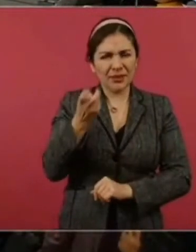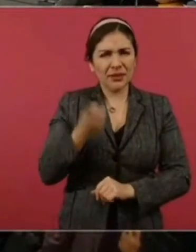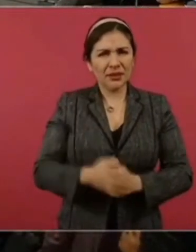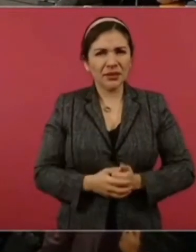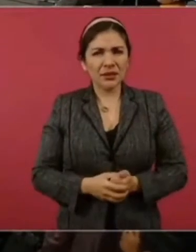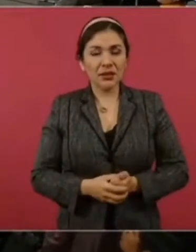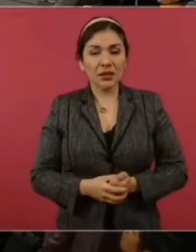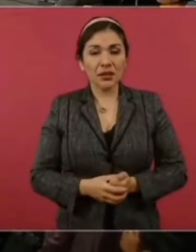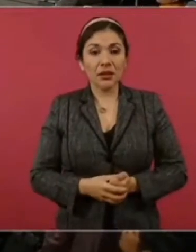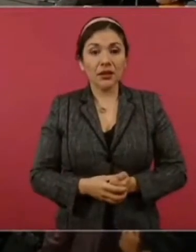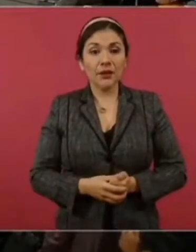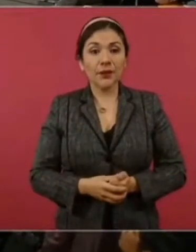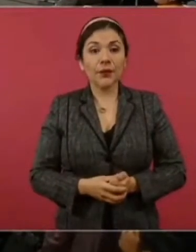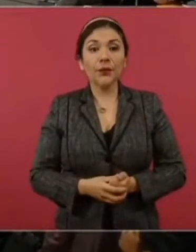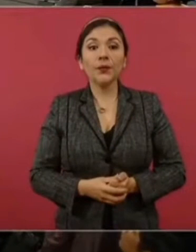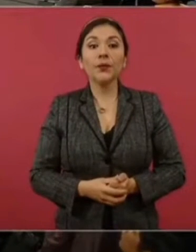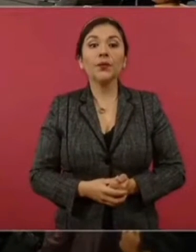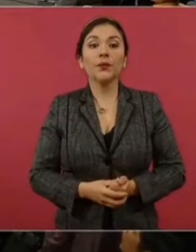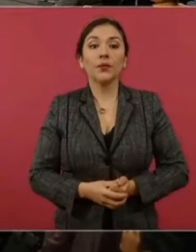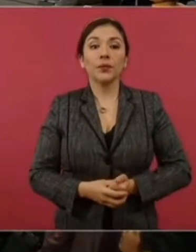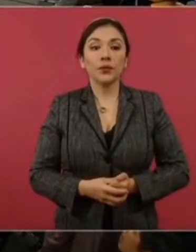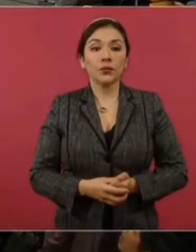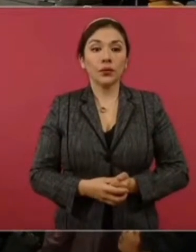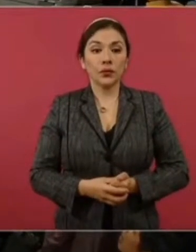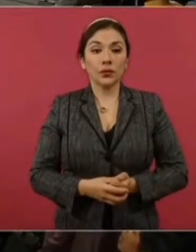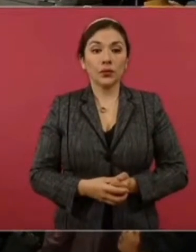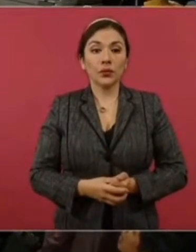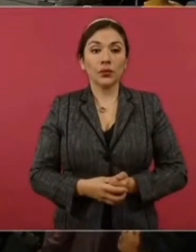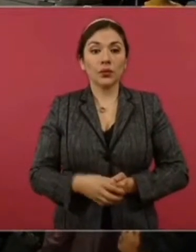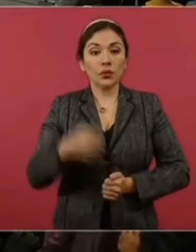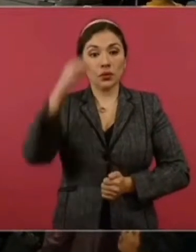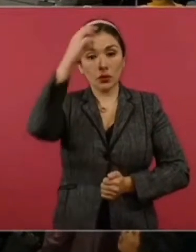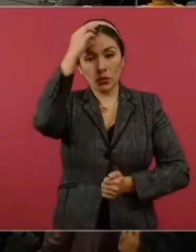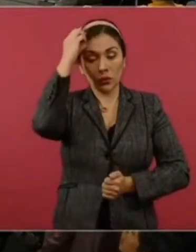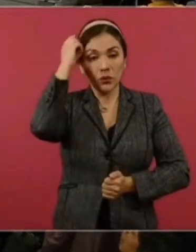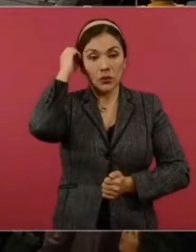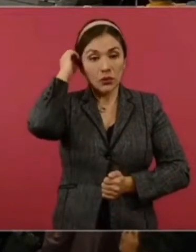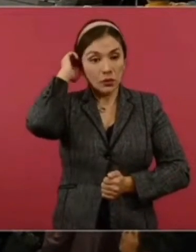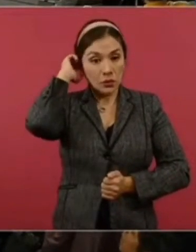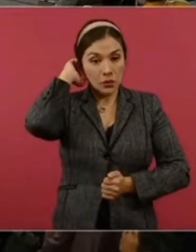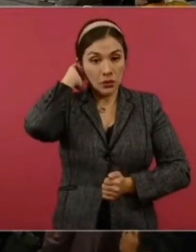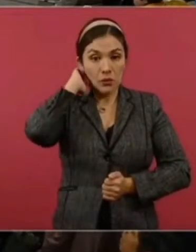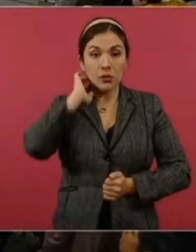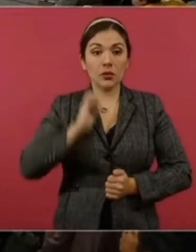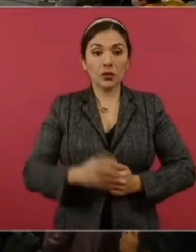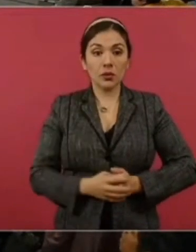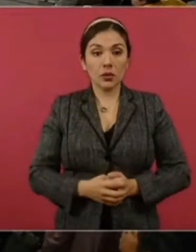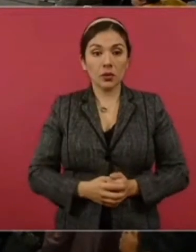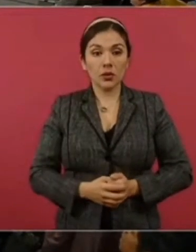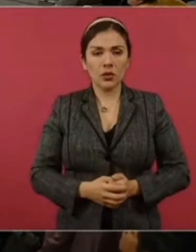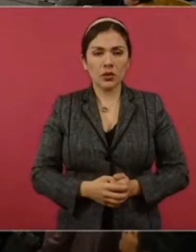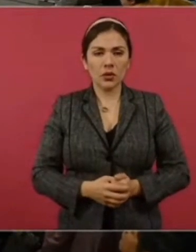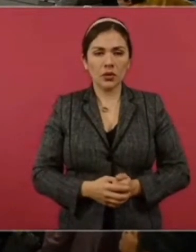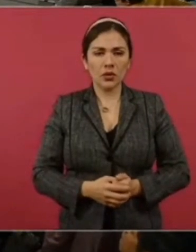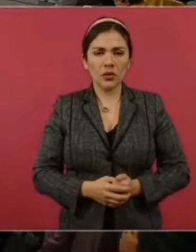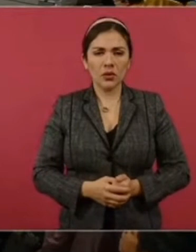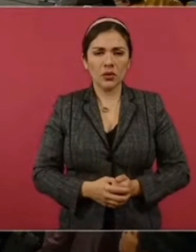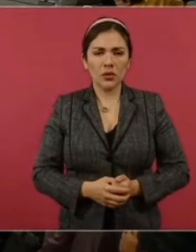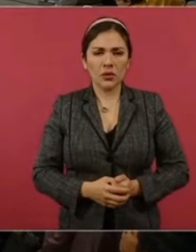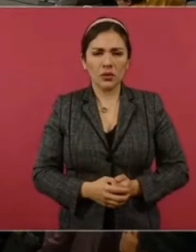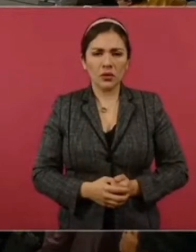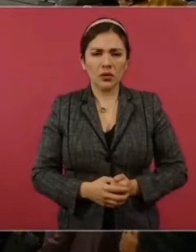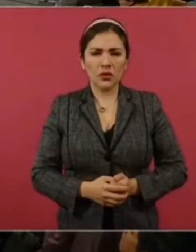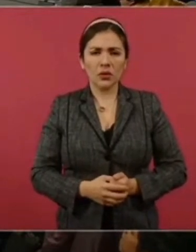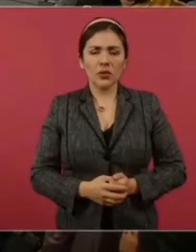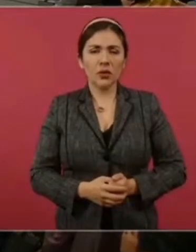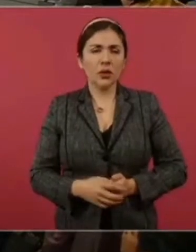Me explicaron que la aplicación pública no se puede ver ya pedí que en el sistema me dan una pantalla para